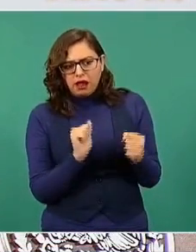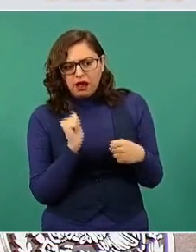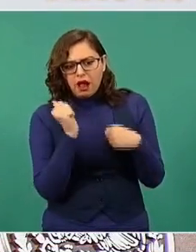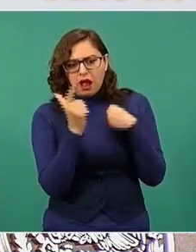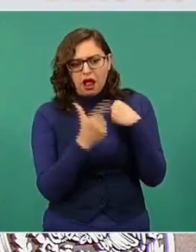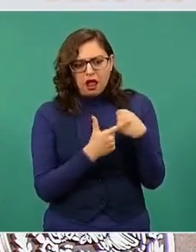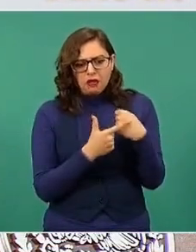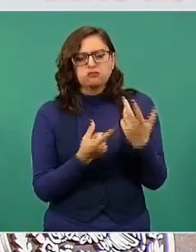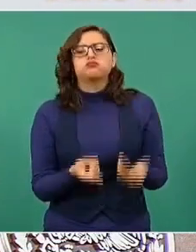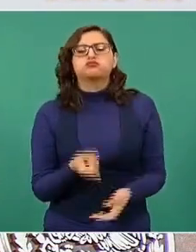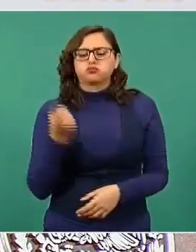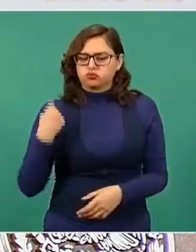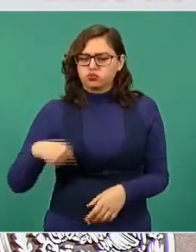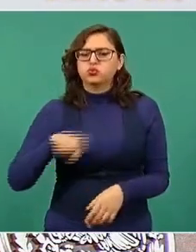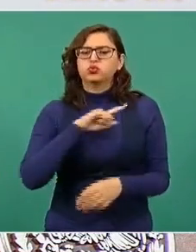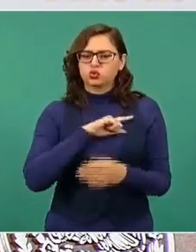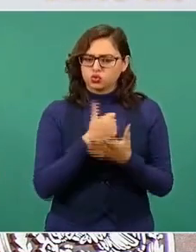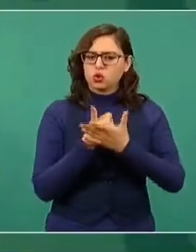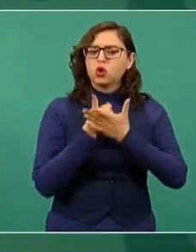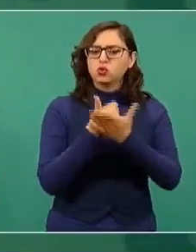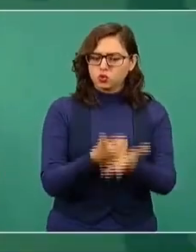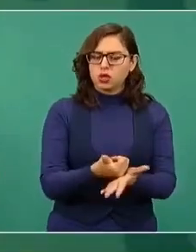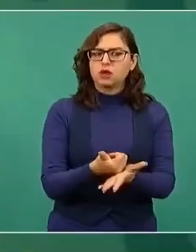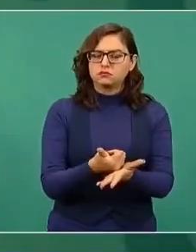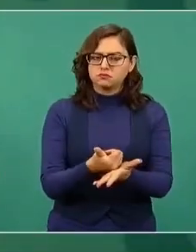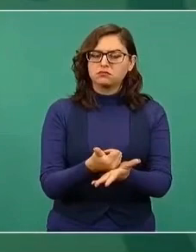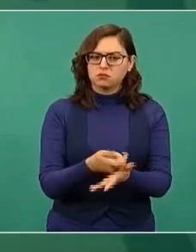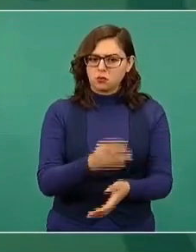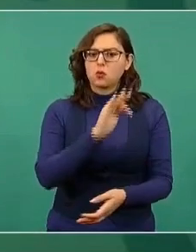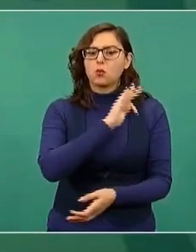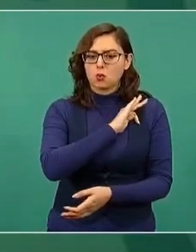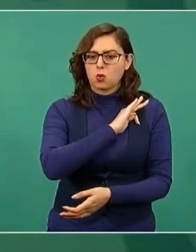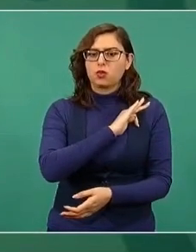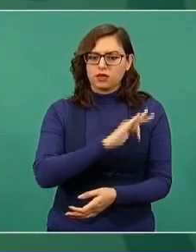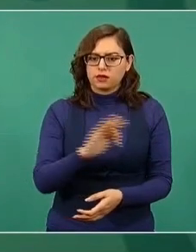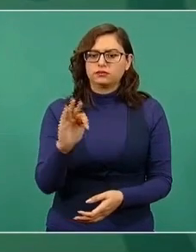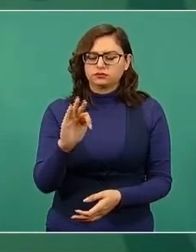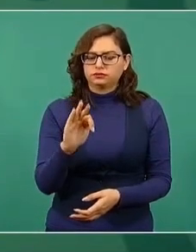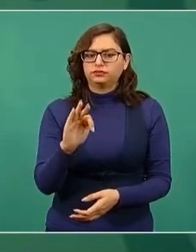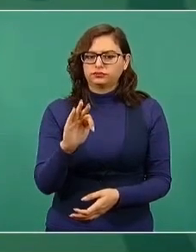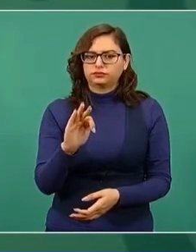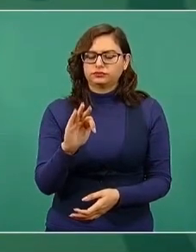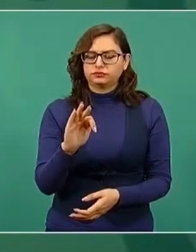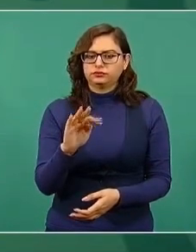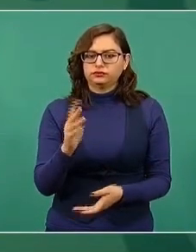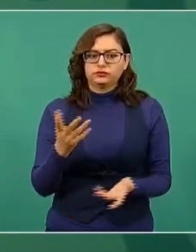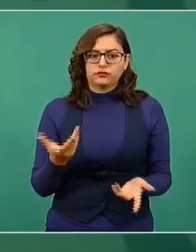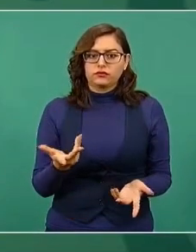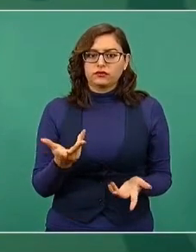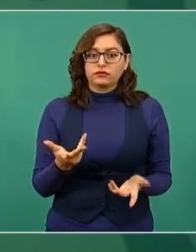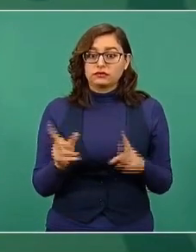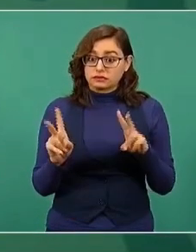que sí podemos, porque para esto en nuestro gobierno no hay